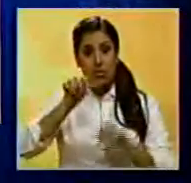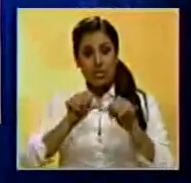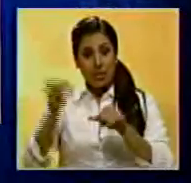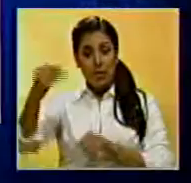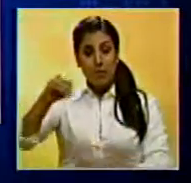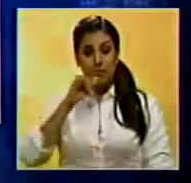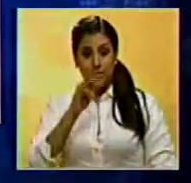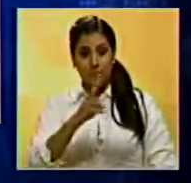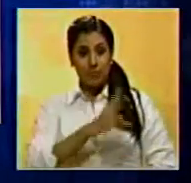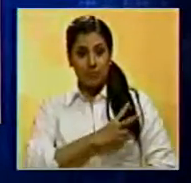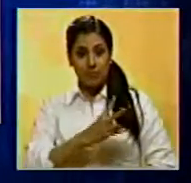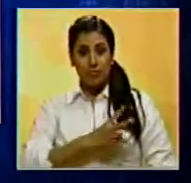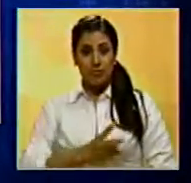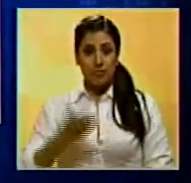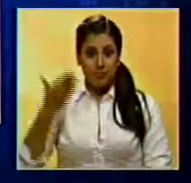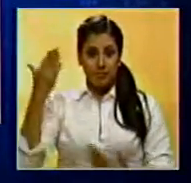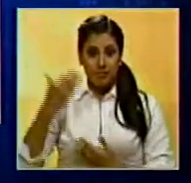continúen con más de la emisión meridiana de su noticiero. Benevisión.